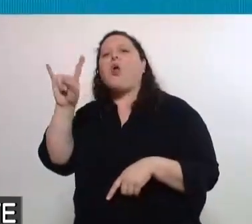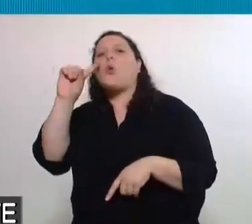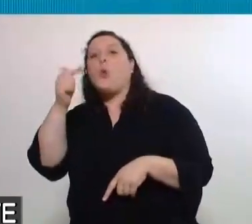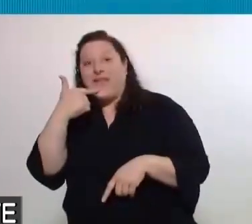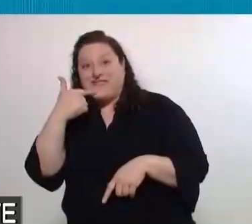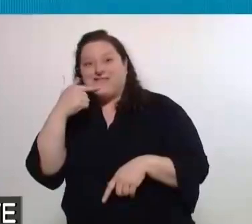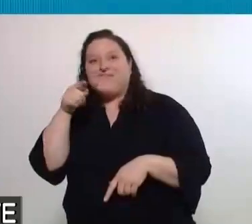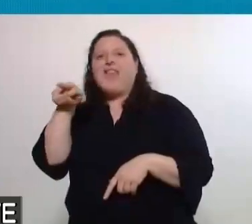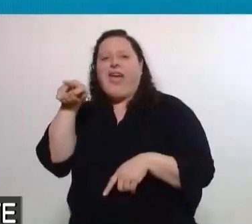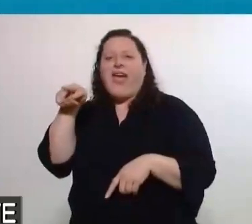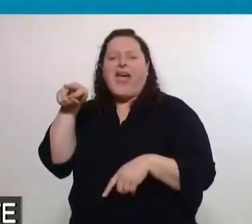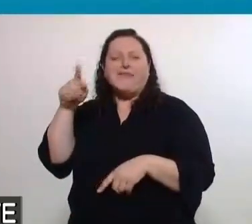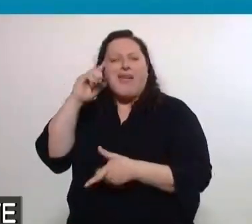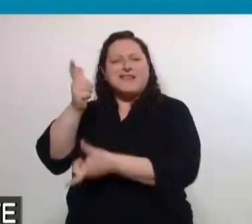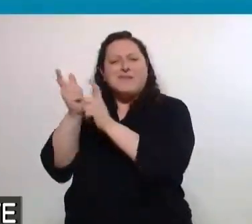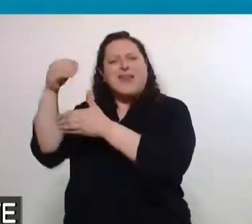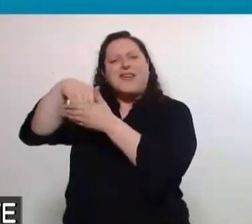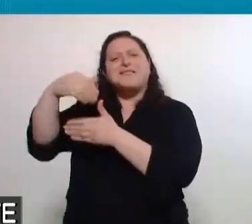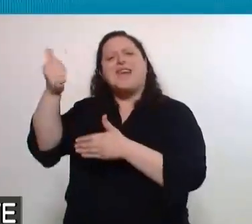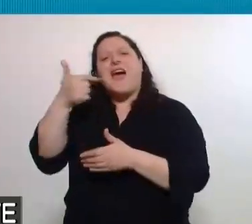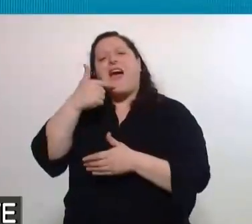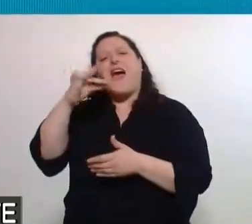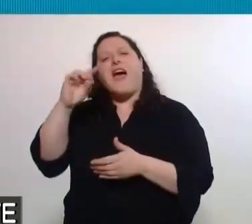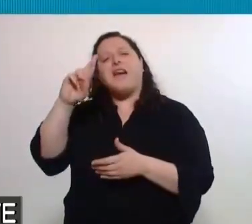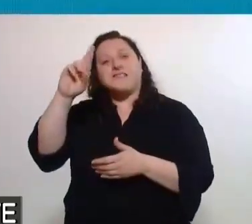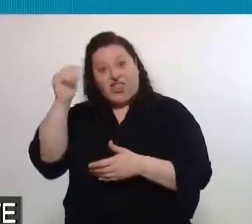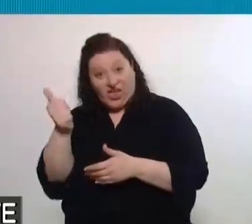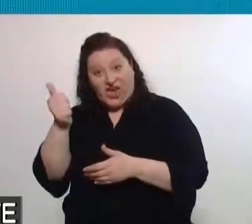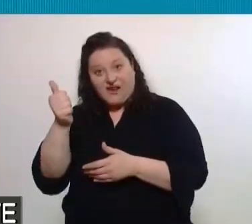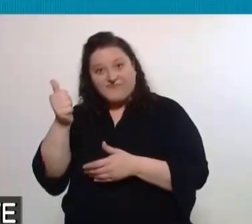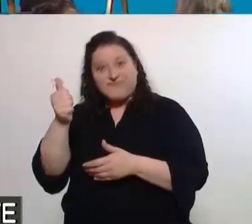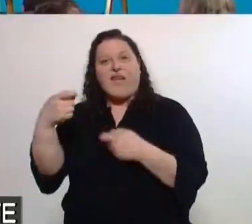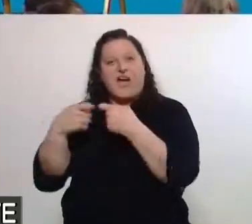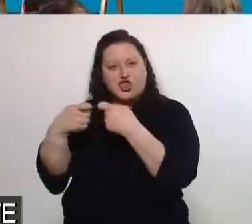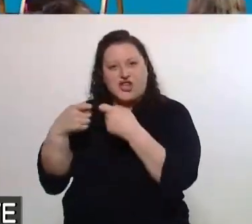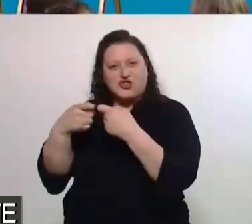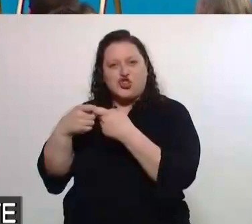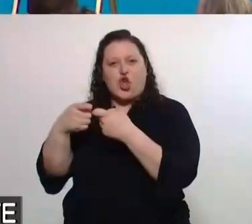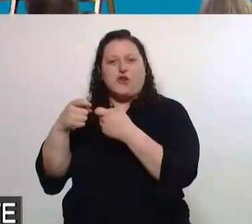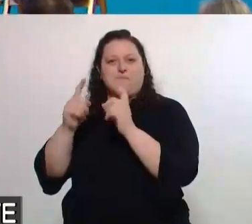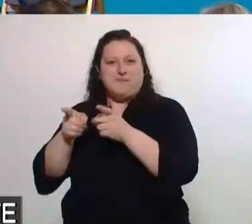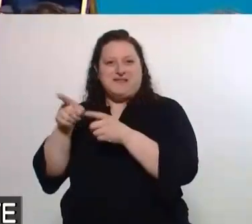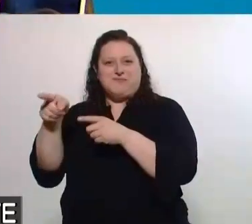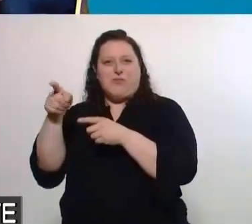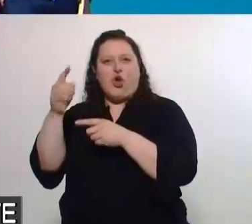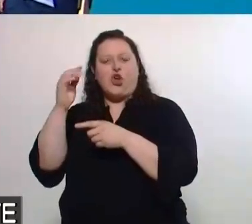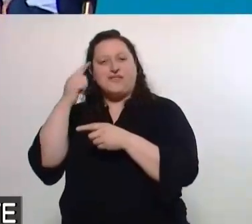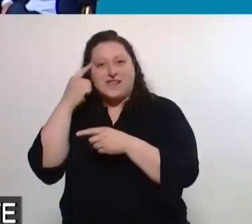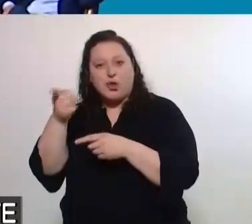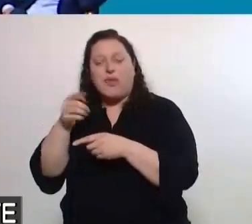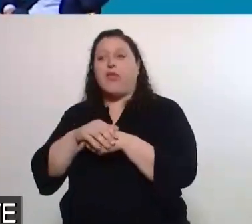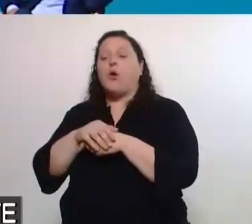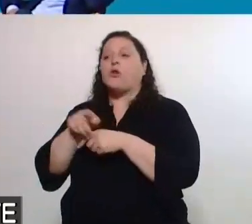participó mucho en ASDRA, que es papá de bellos niños, y le dije, Luis, sin